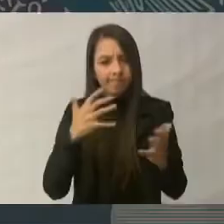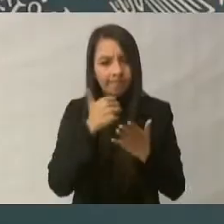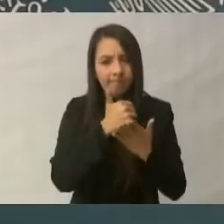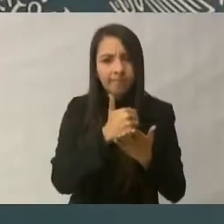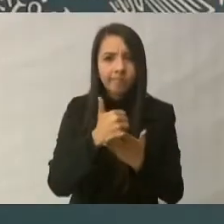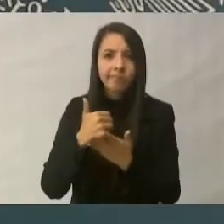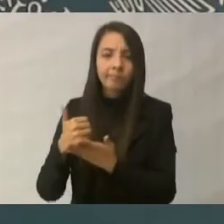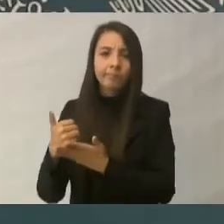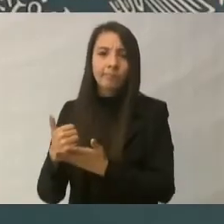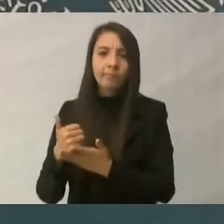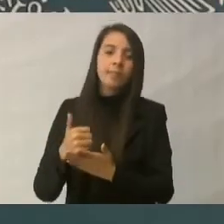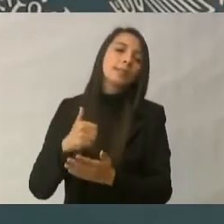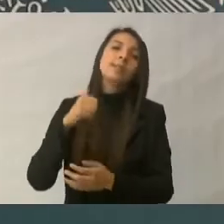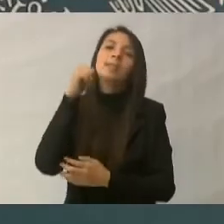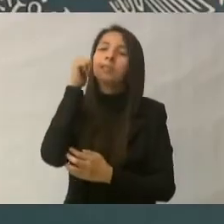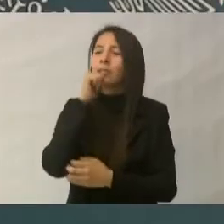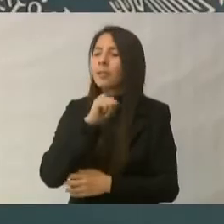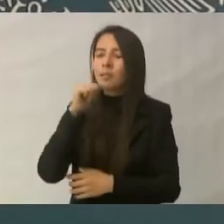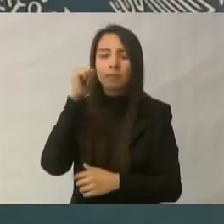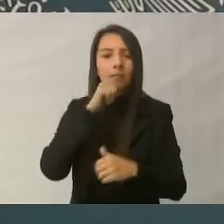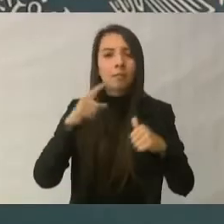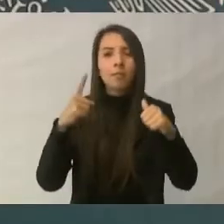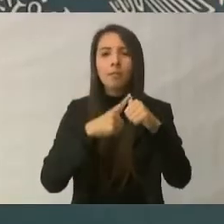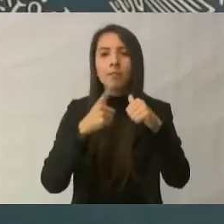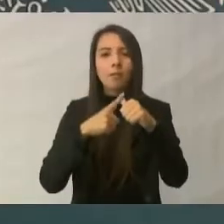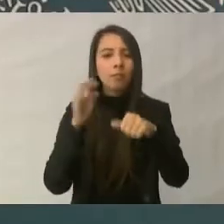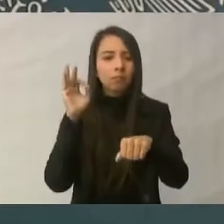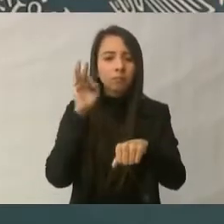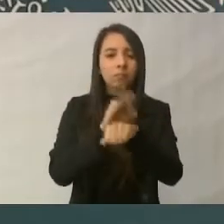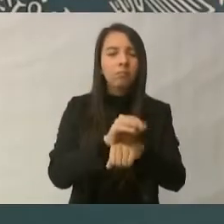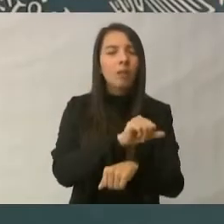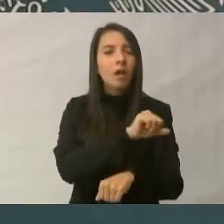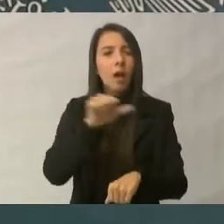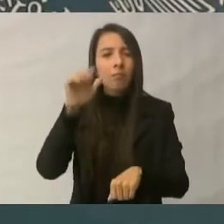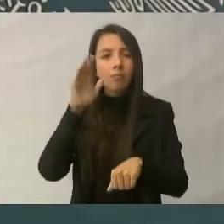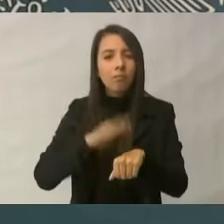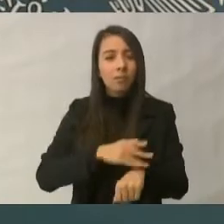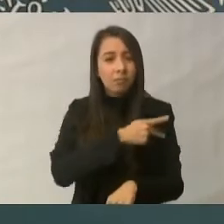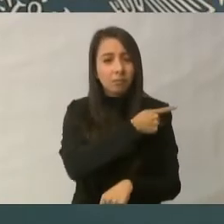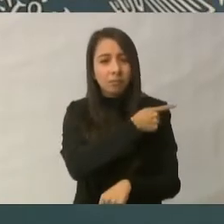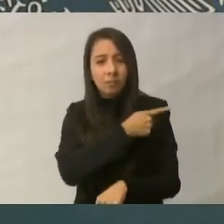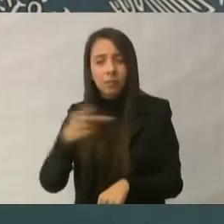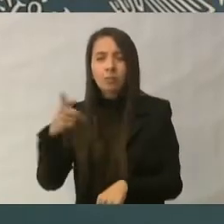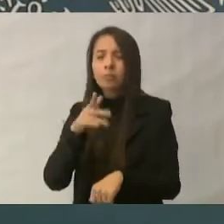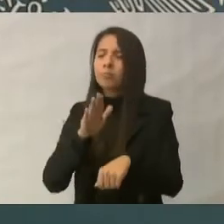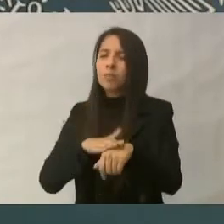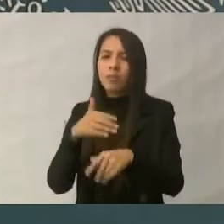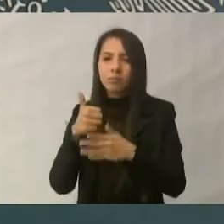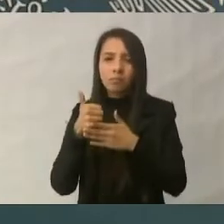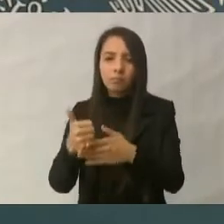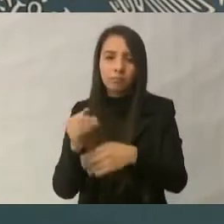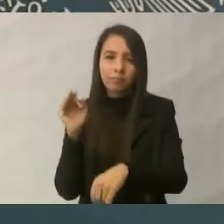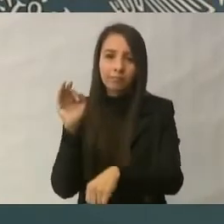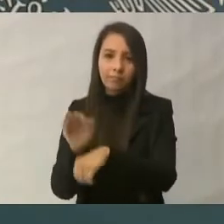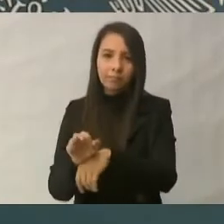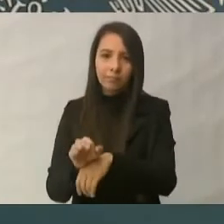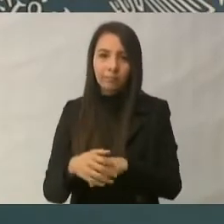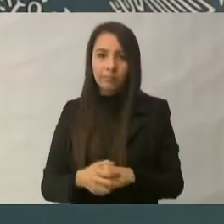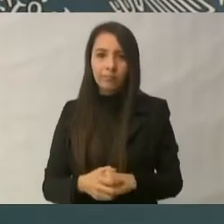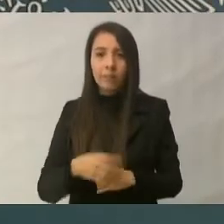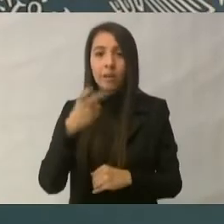la preferencia a la gente más humilde a la gente más pobre yo quiero terminar